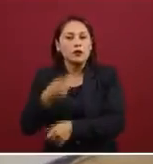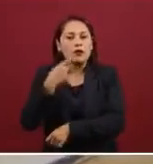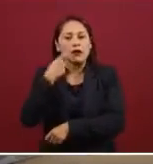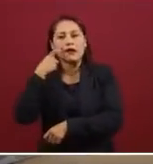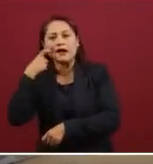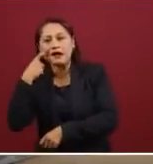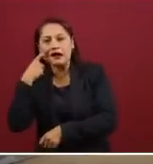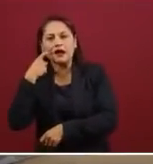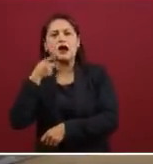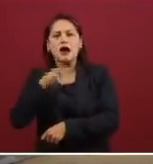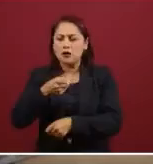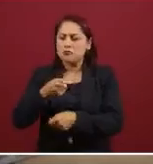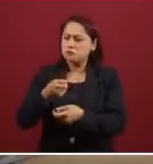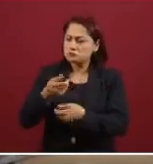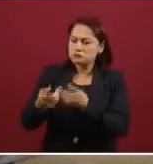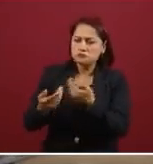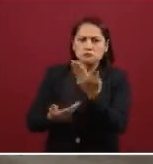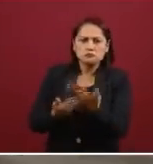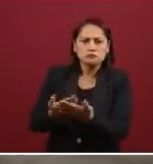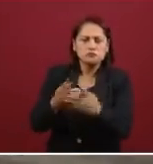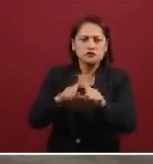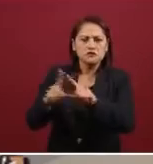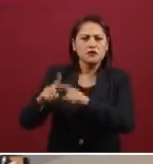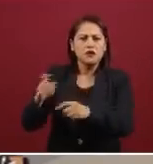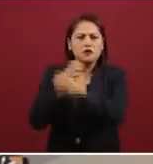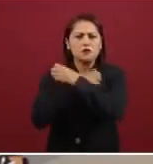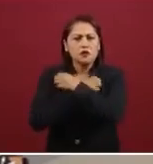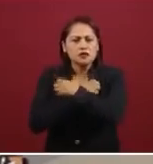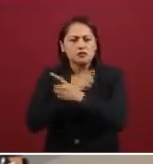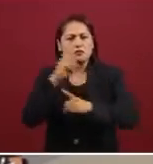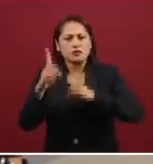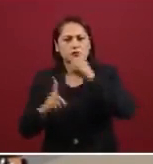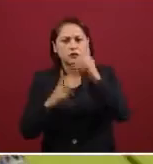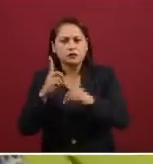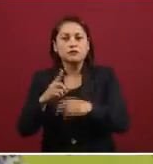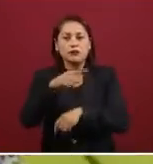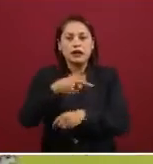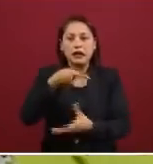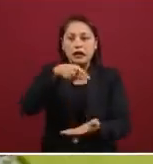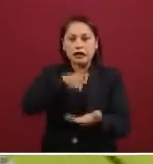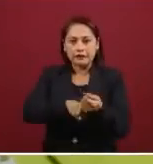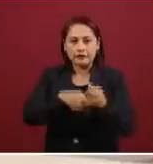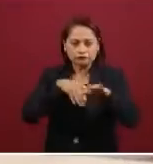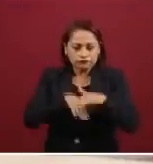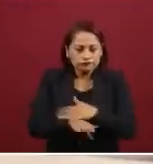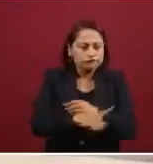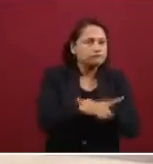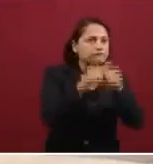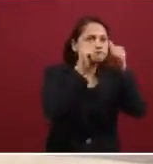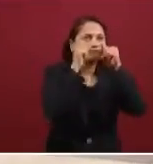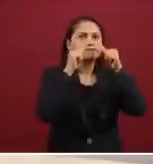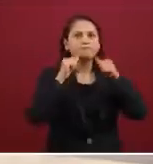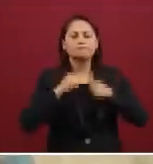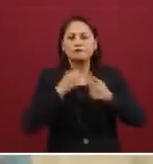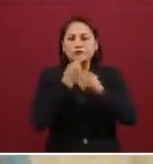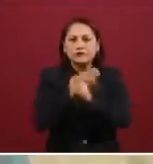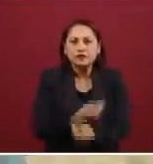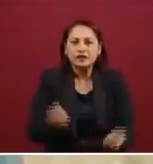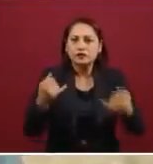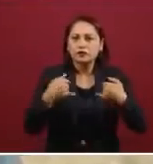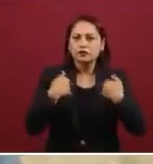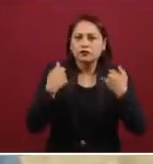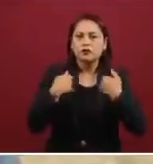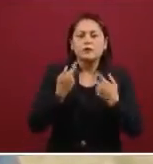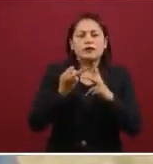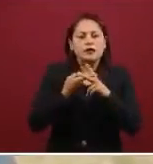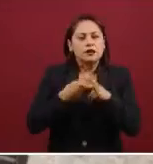y deportivas en tu localidad. Escuchar a los niños y niñas, a los jóvenes. Es el primer paso para reconstruir los lazos humanos,